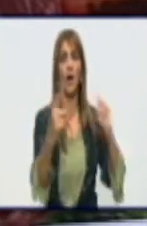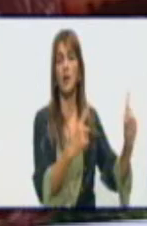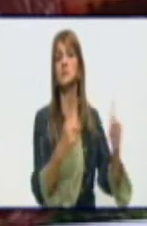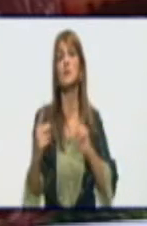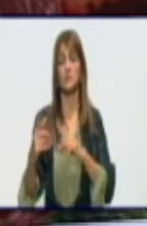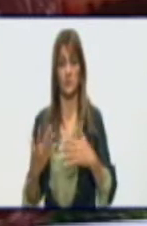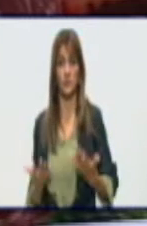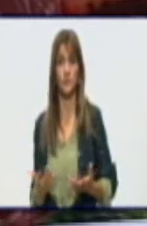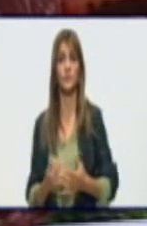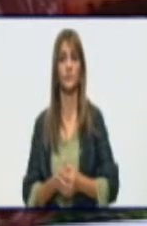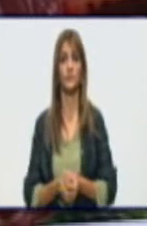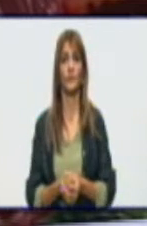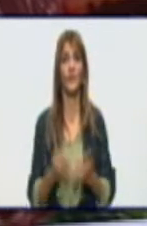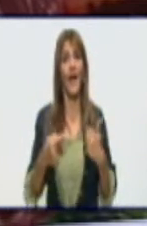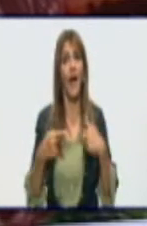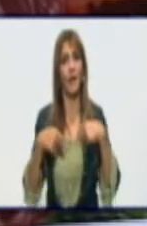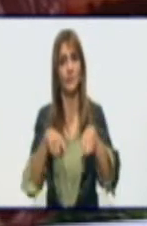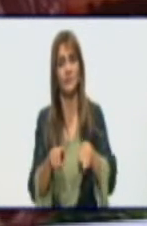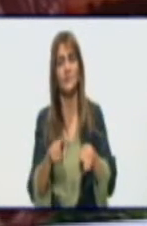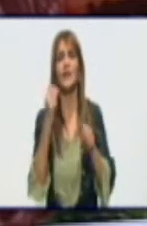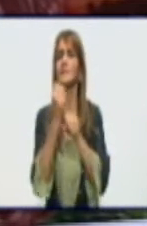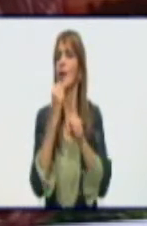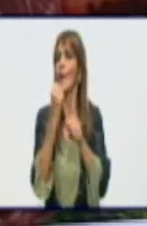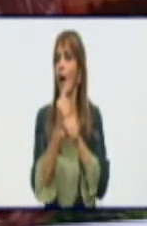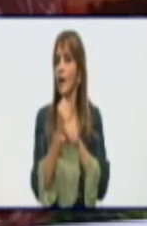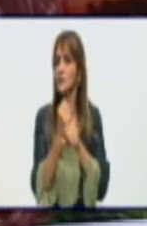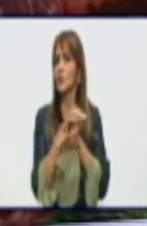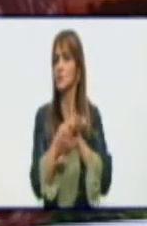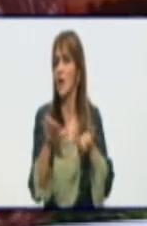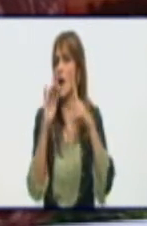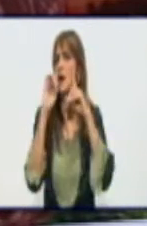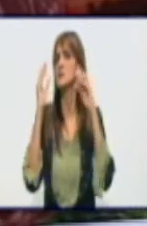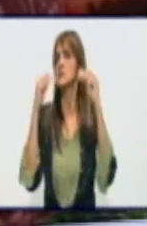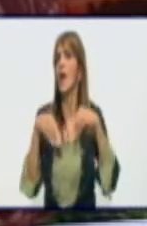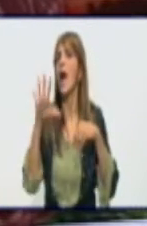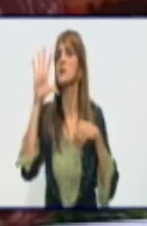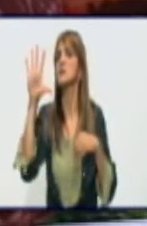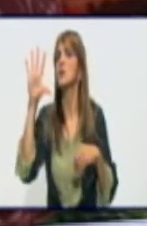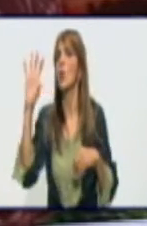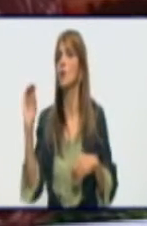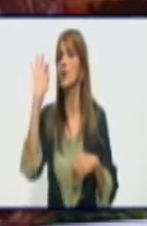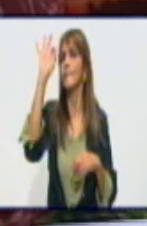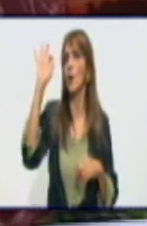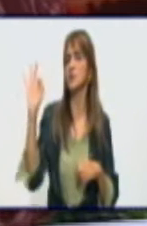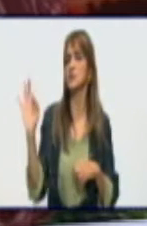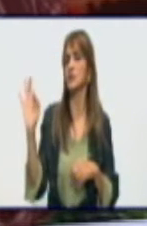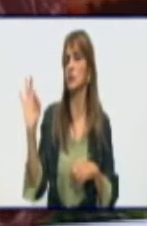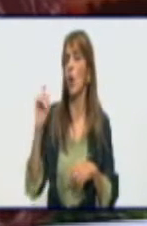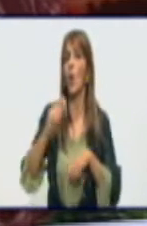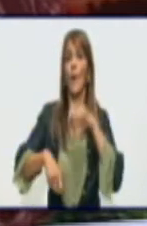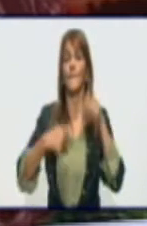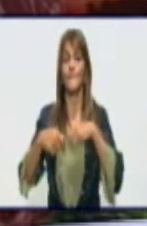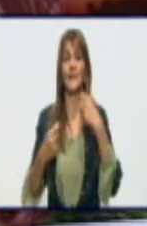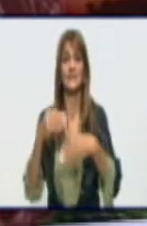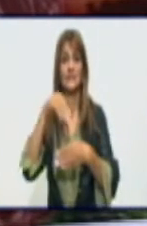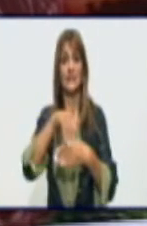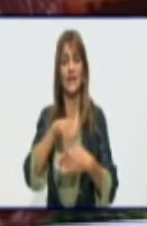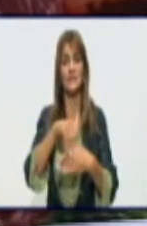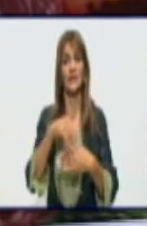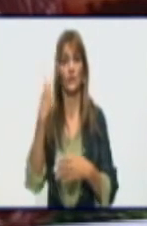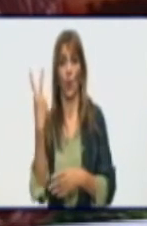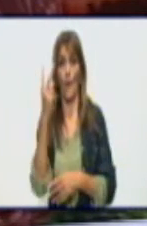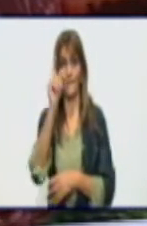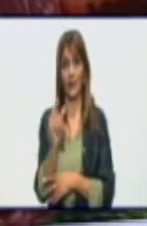Y están trabajando hasta donde conozco al 50%. Es decir, los bicitaxis con capacidad para dos